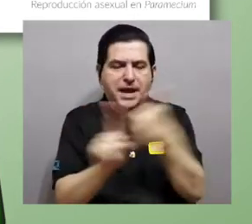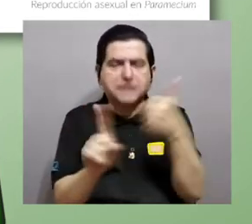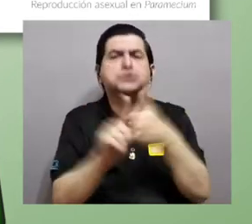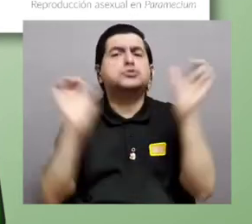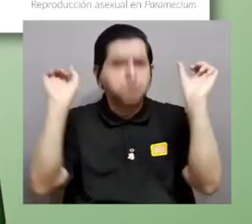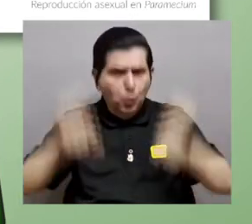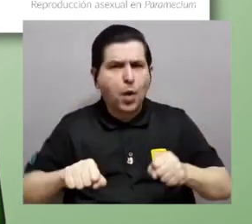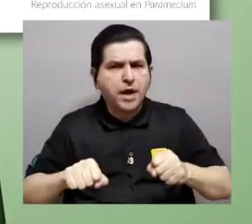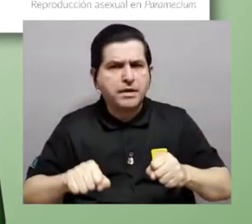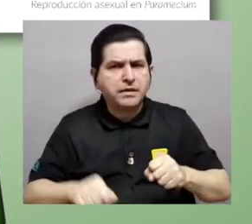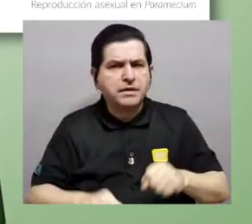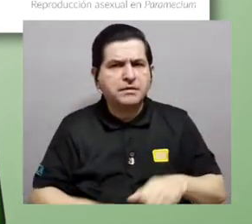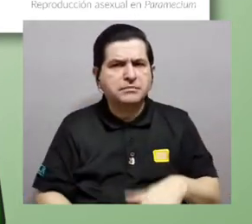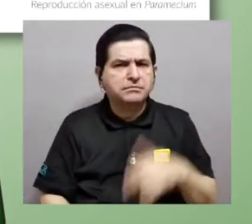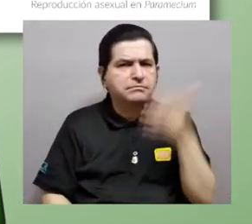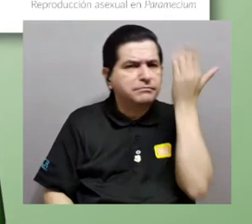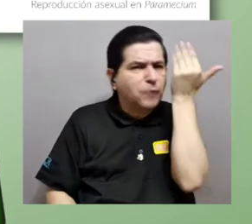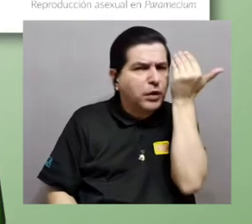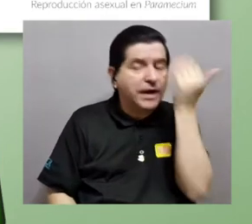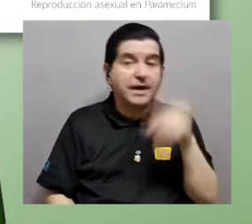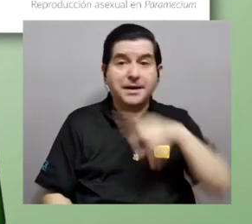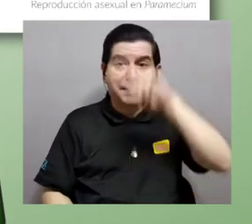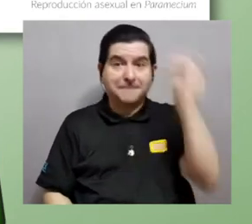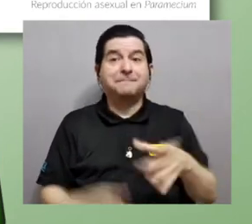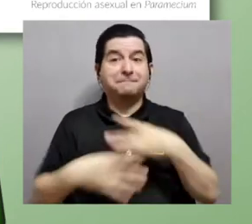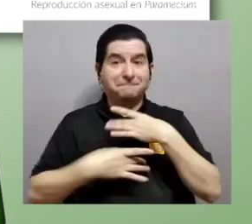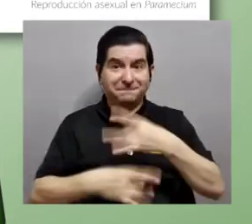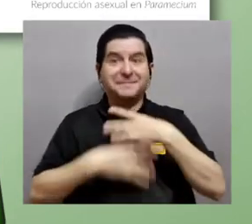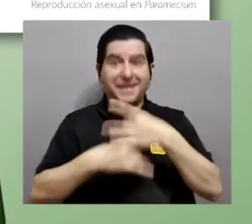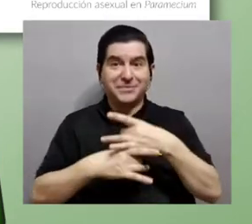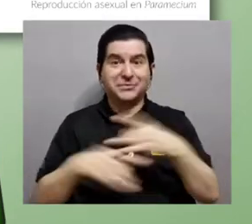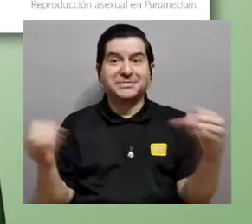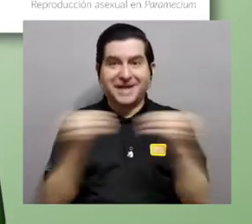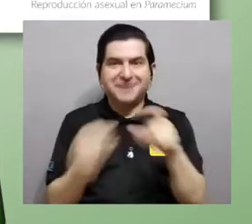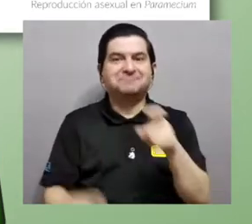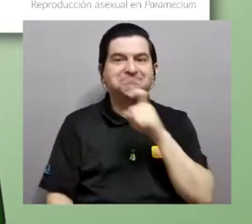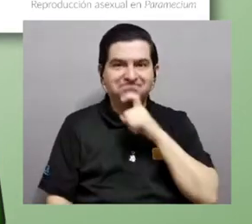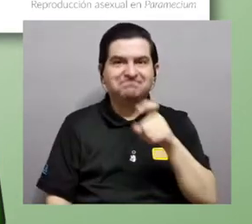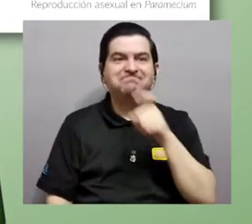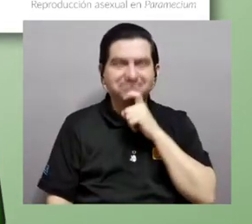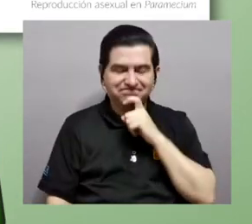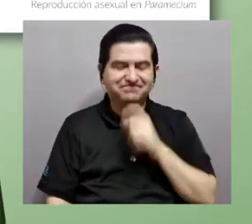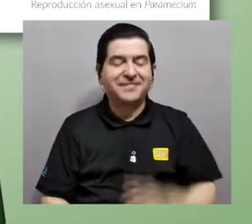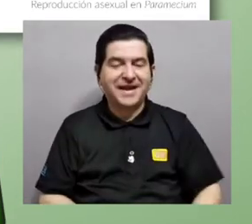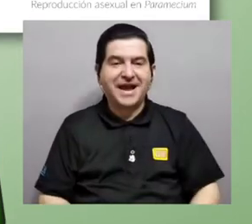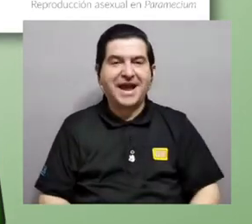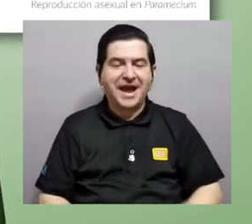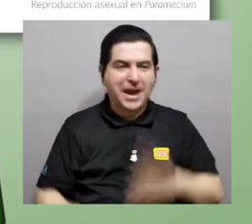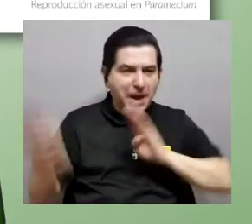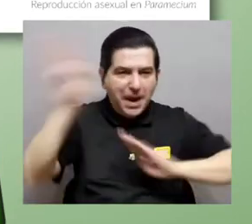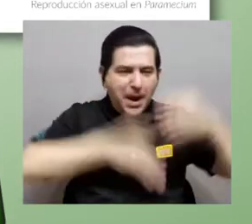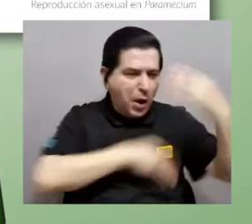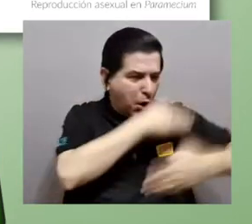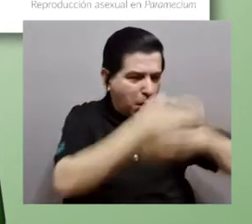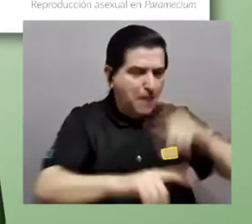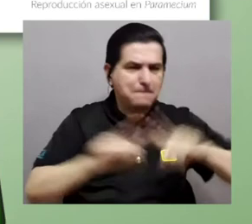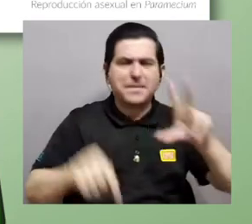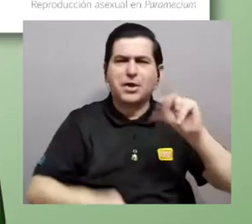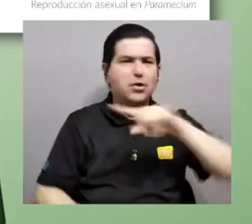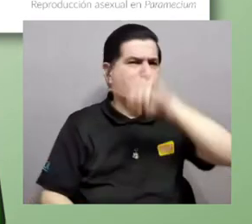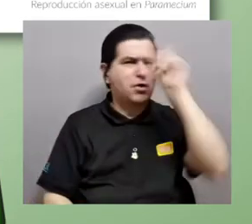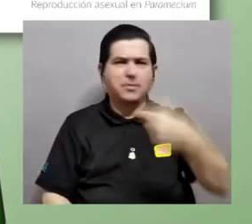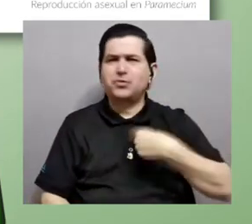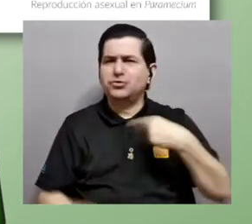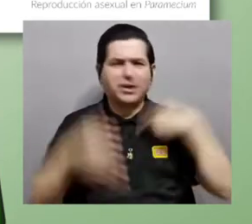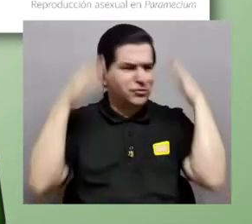Esta pregunta es sumamente interesante y una de las más difíciles en biología evolutiva, pero no es la pregunta en la que me